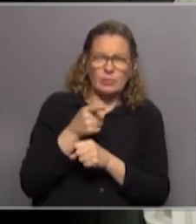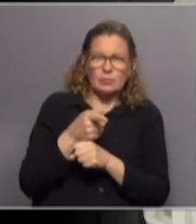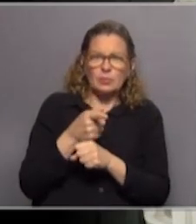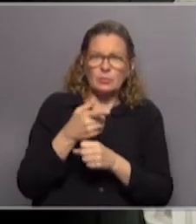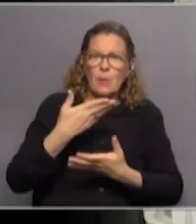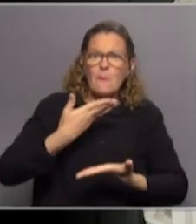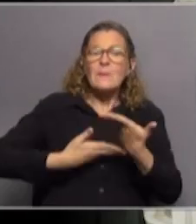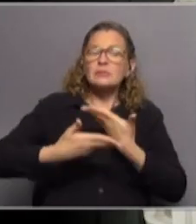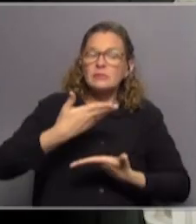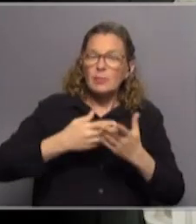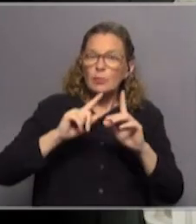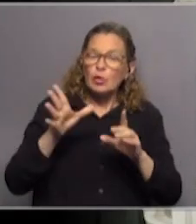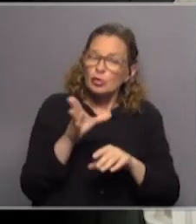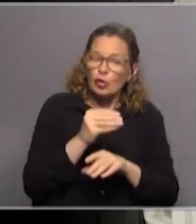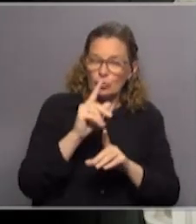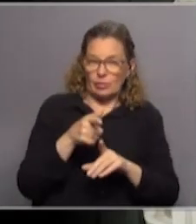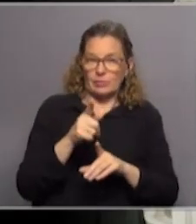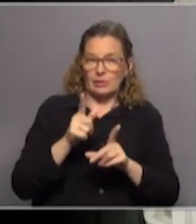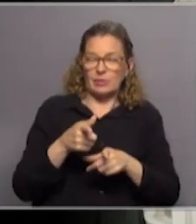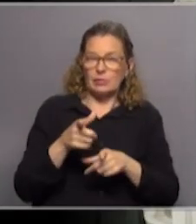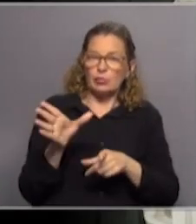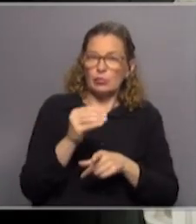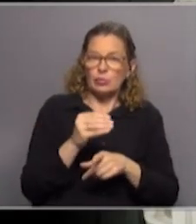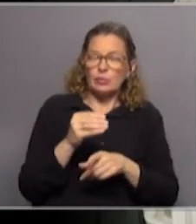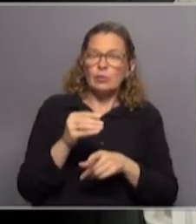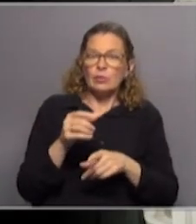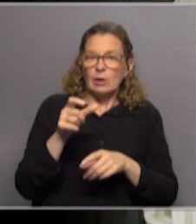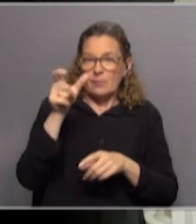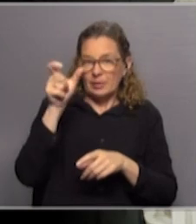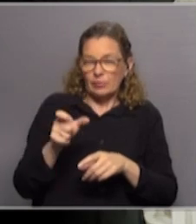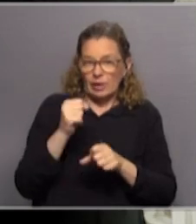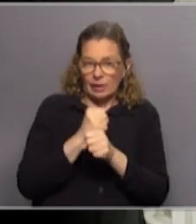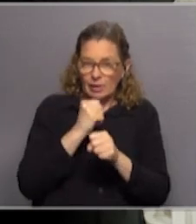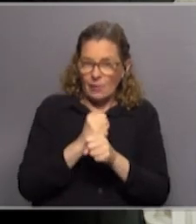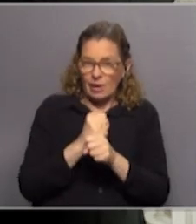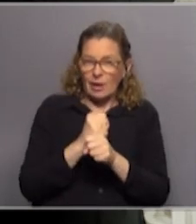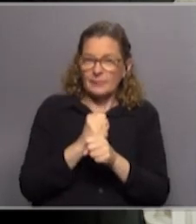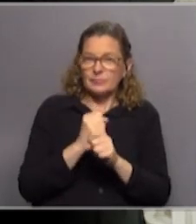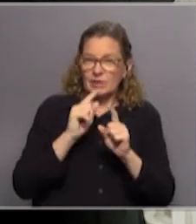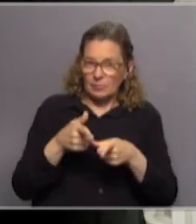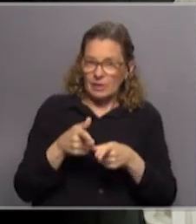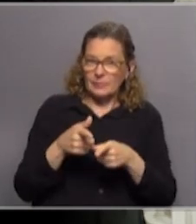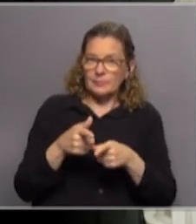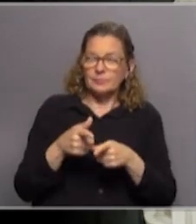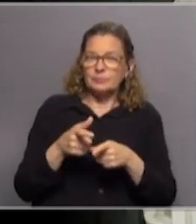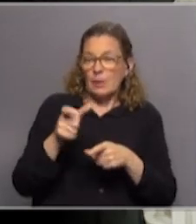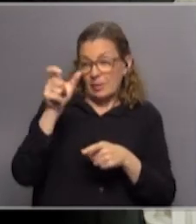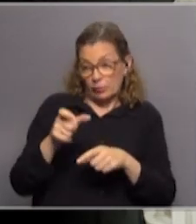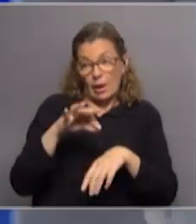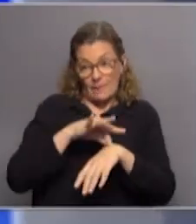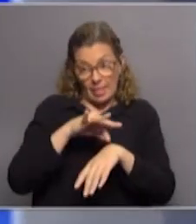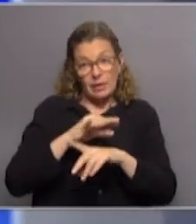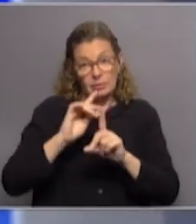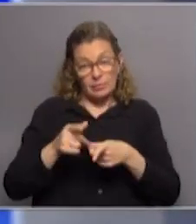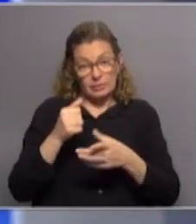participamos inclusive de todo eso. El funcionariado no médico es parte del funcionariado que trabaja para la Mutualista, también está el funcionariado médico y